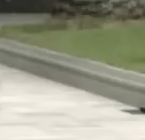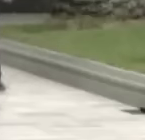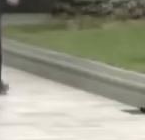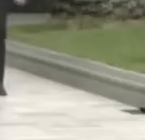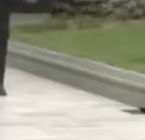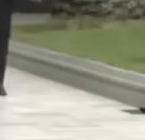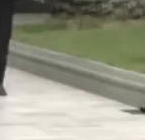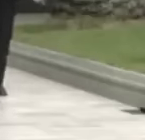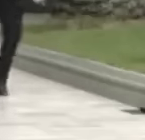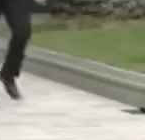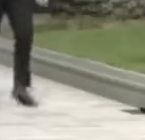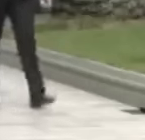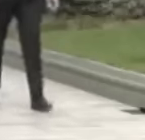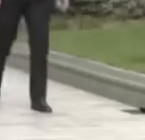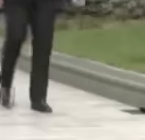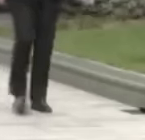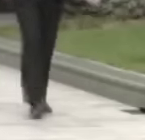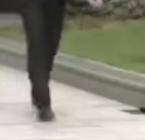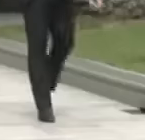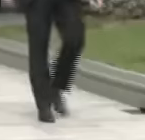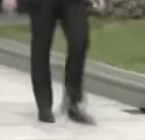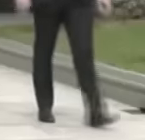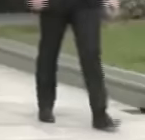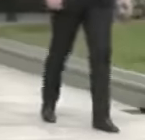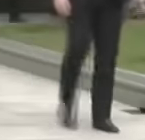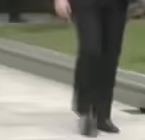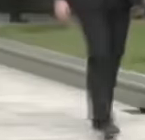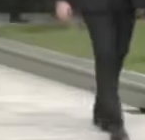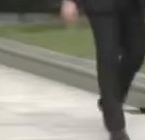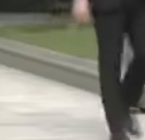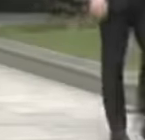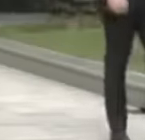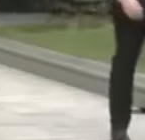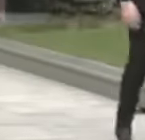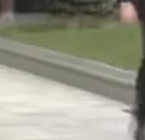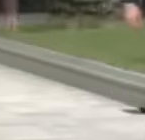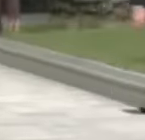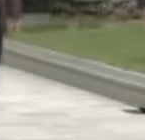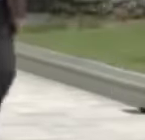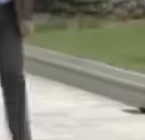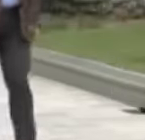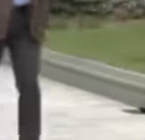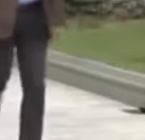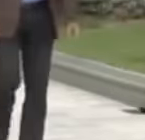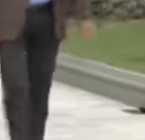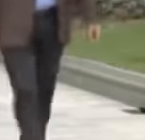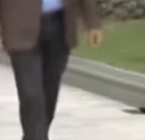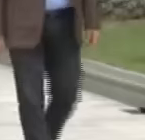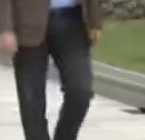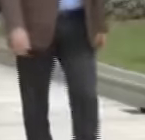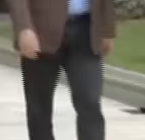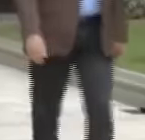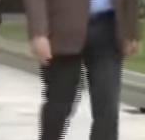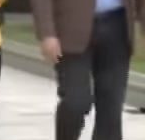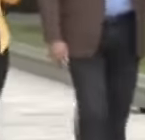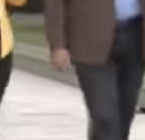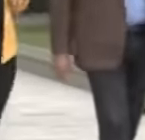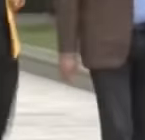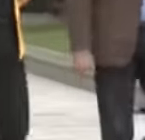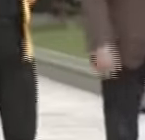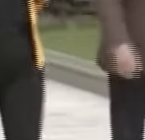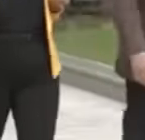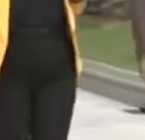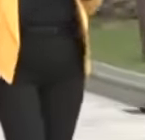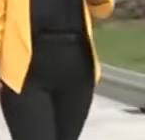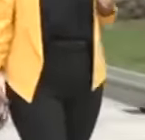pasado 26 de agosto, donde participaron 10 naciones de este continente quienes fijaron una posición política con mucha seriedad y